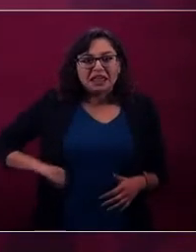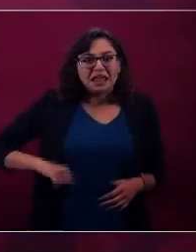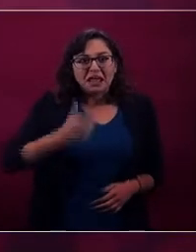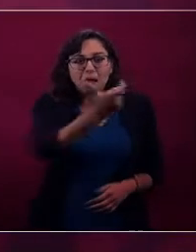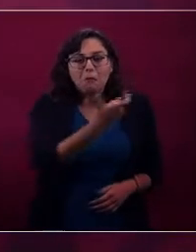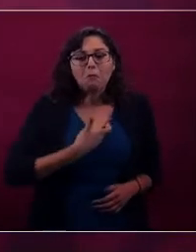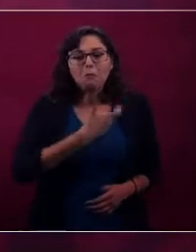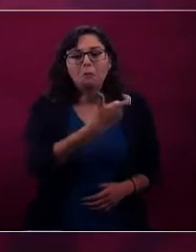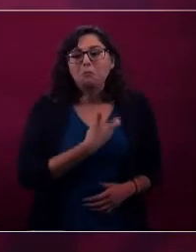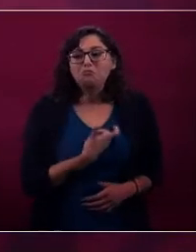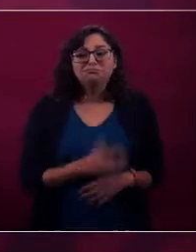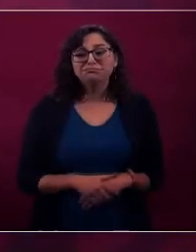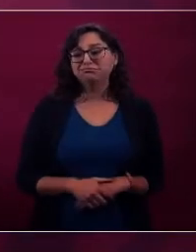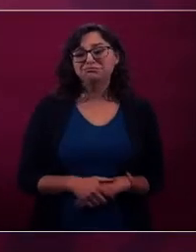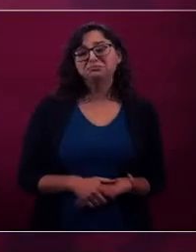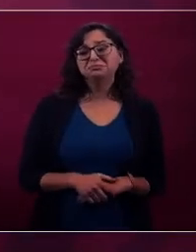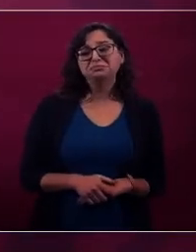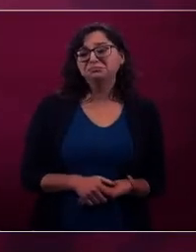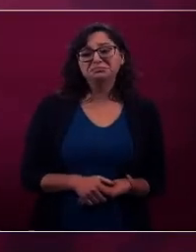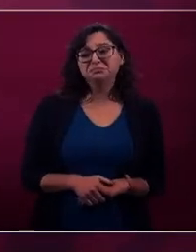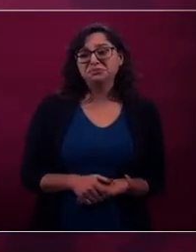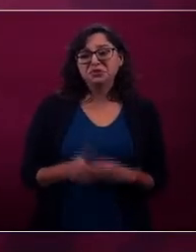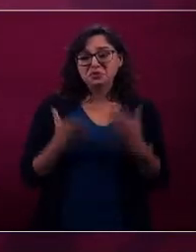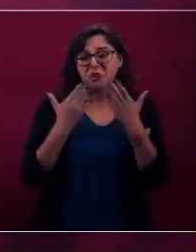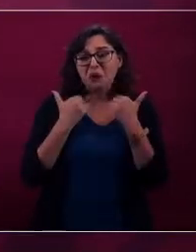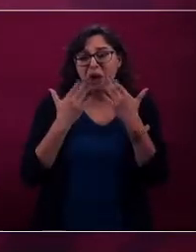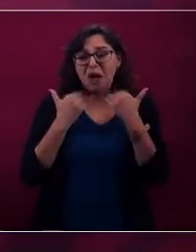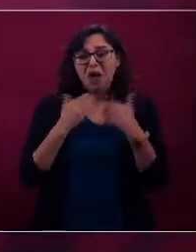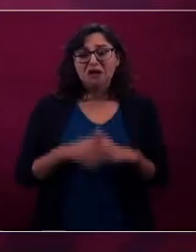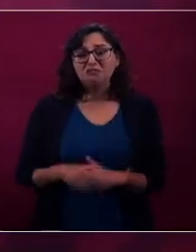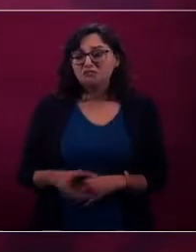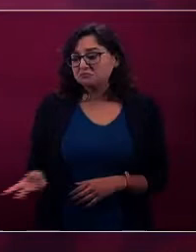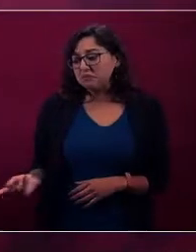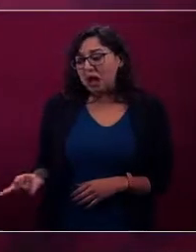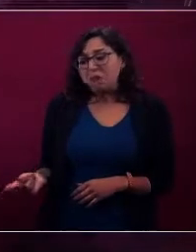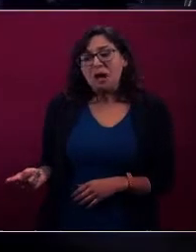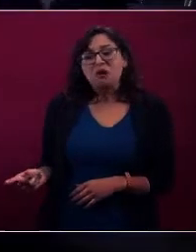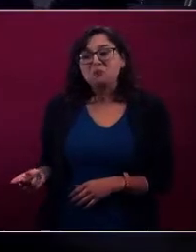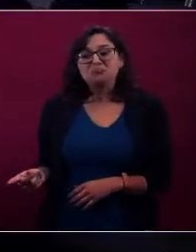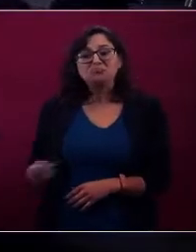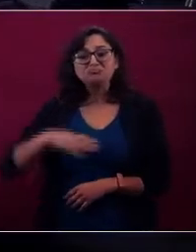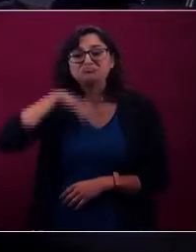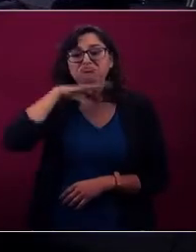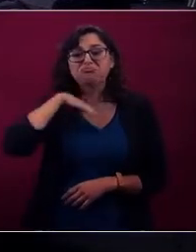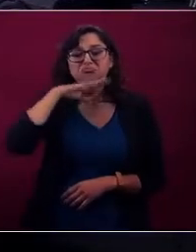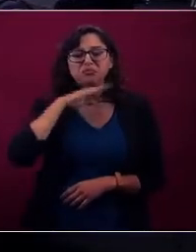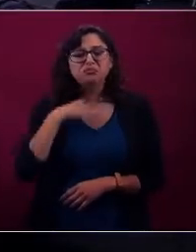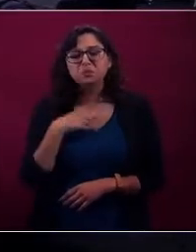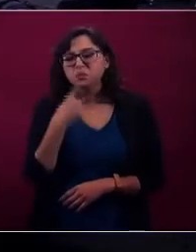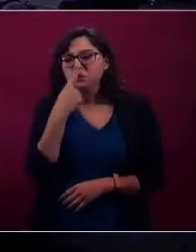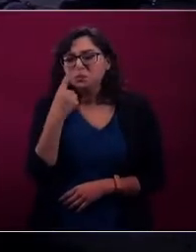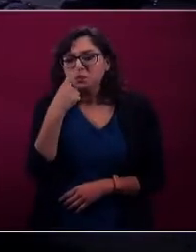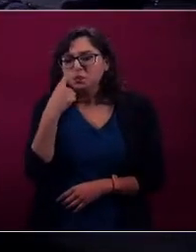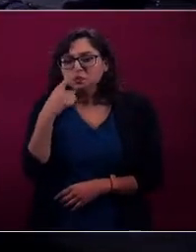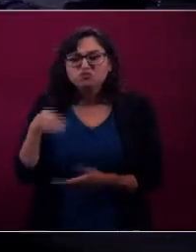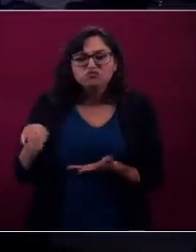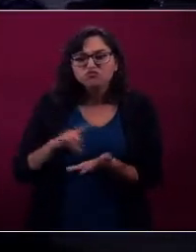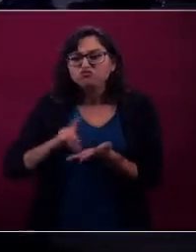o sea, ellos no, ellos lo sueltan y dicen, aquí hay algo raro.